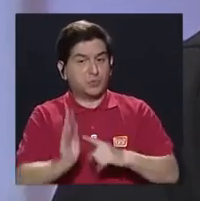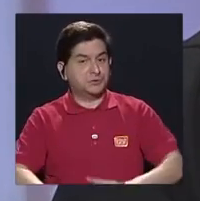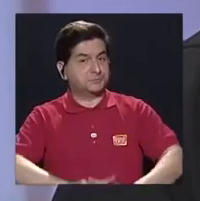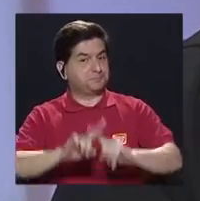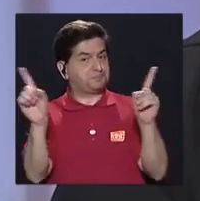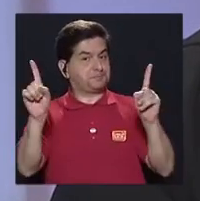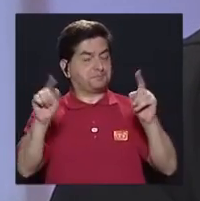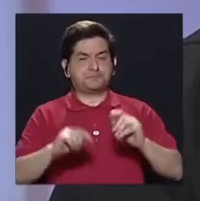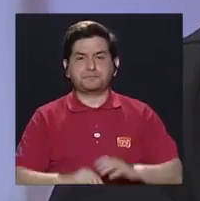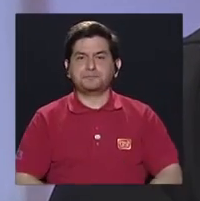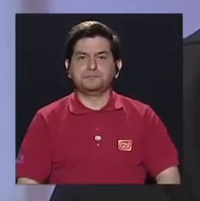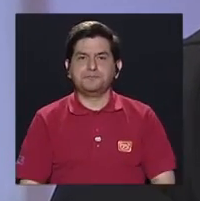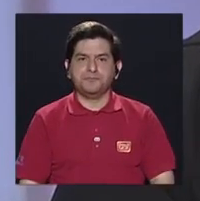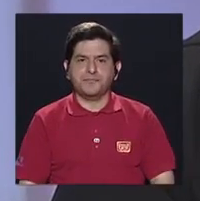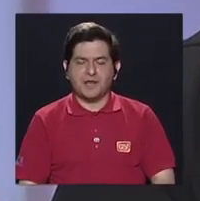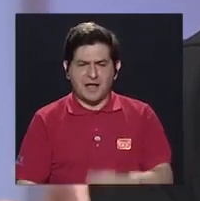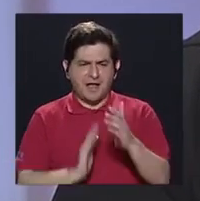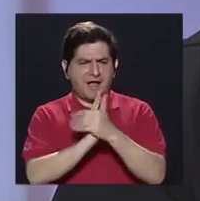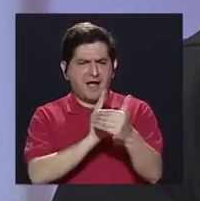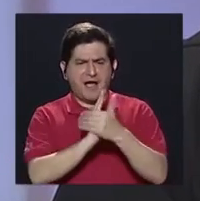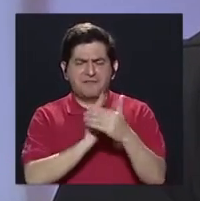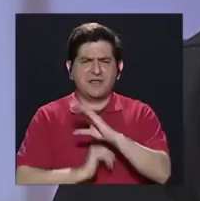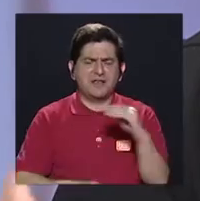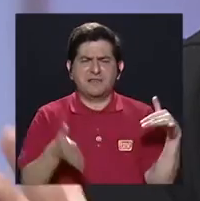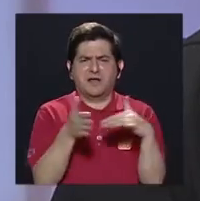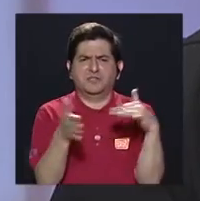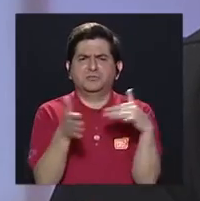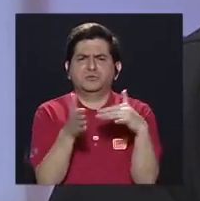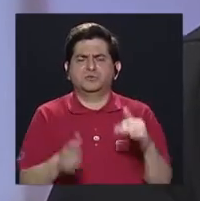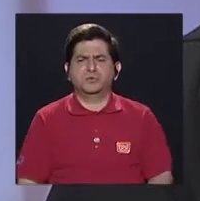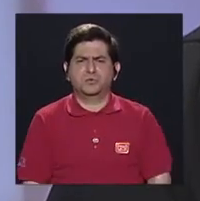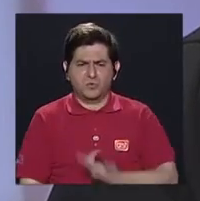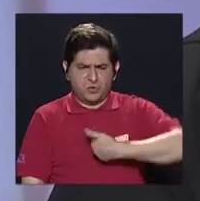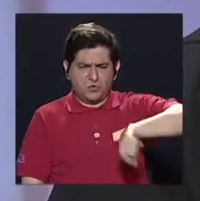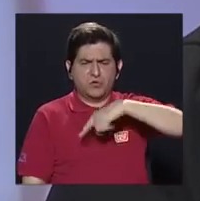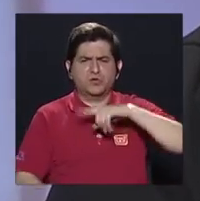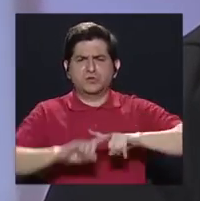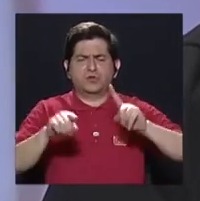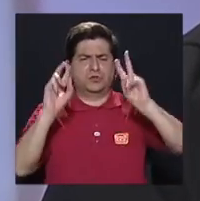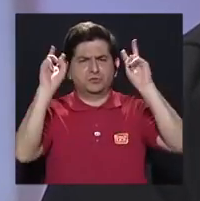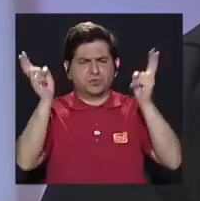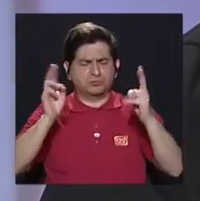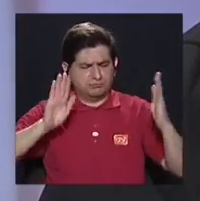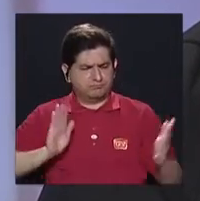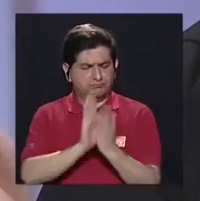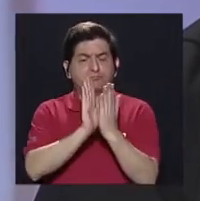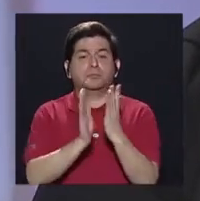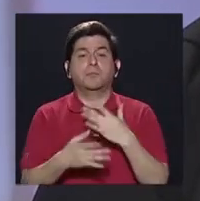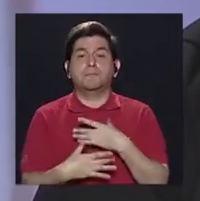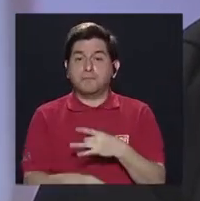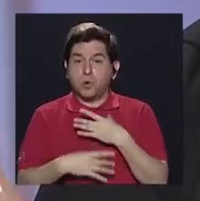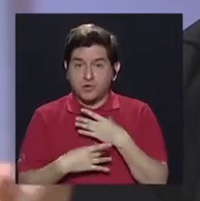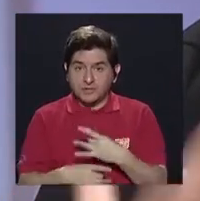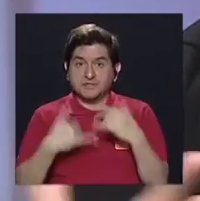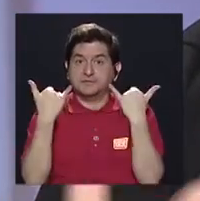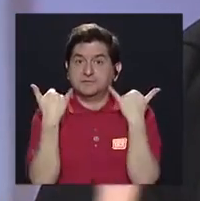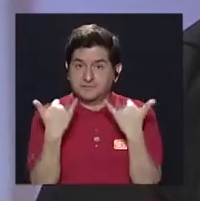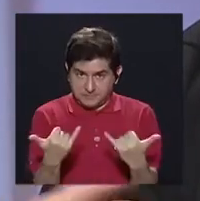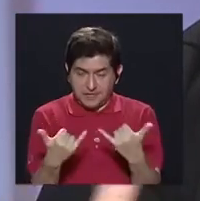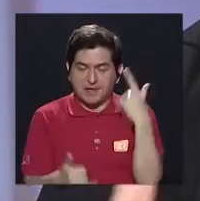diferencia de la capacidad y la preparación con que enfrentamos muchos de los temas. Entonces, sería interesante, ya